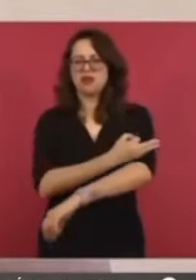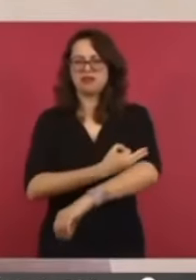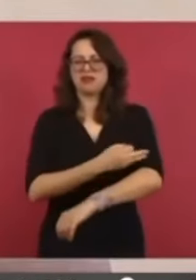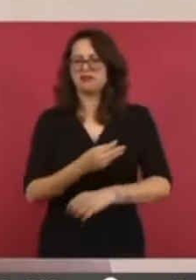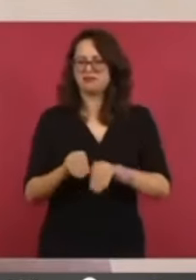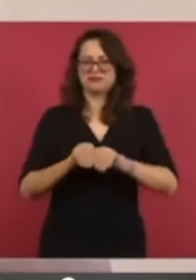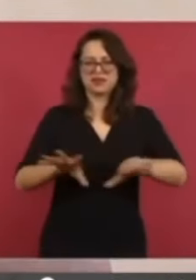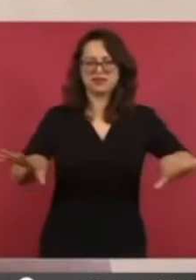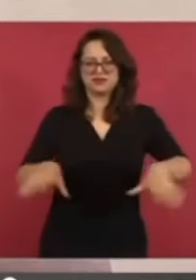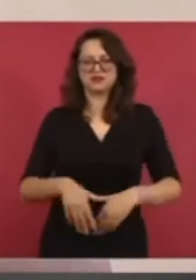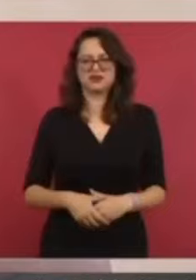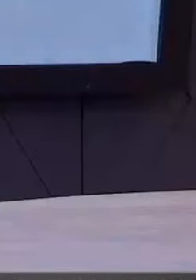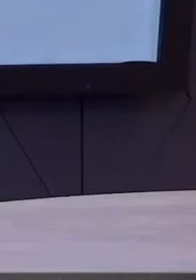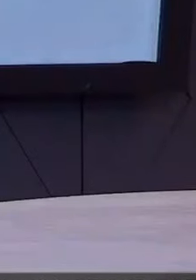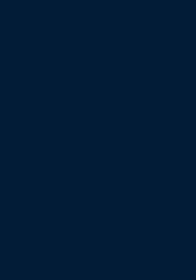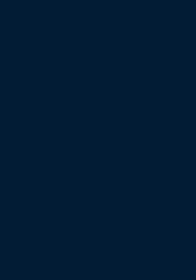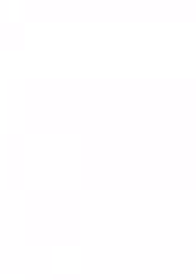hoy mismo, más que no.